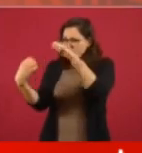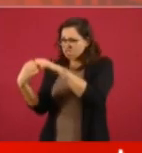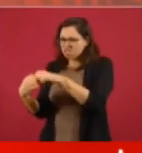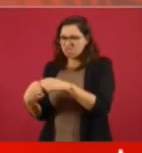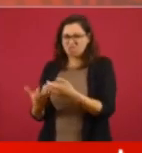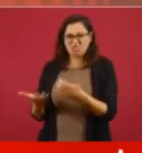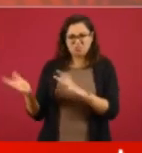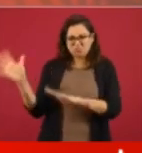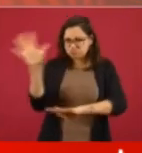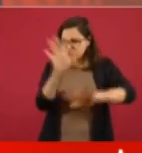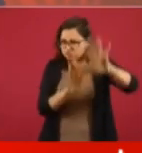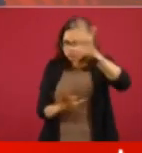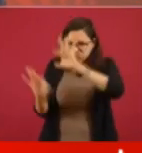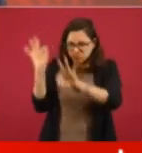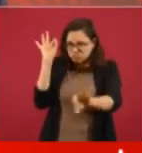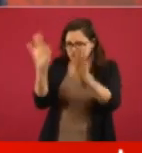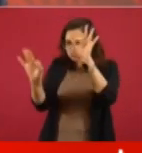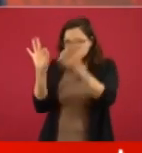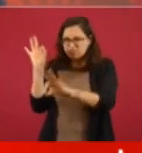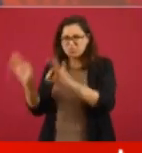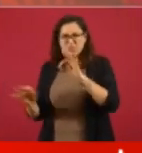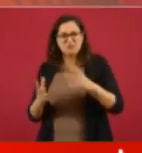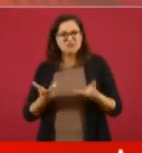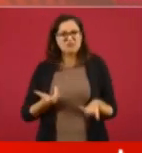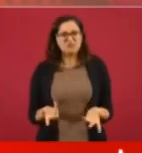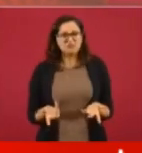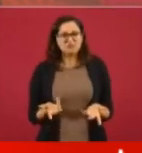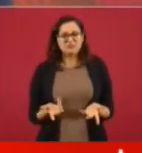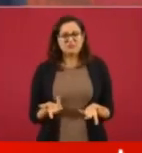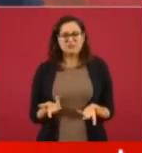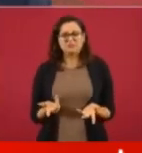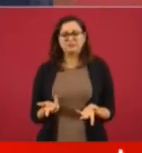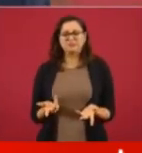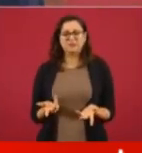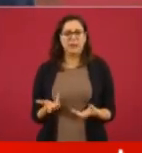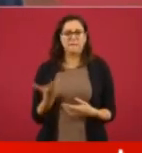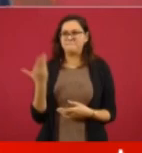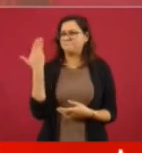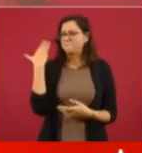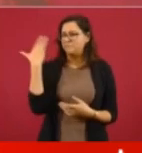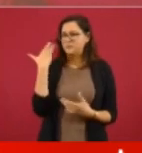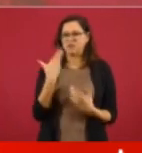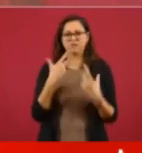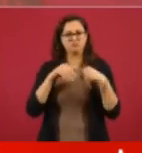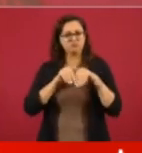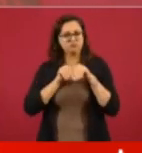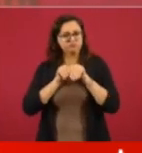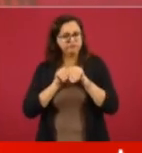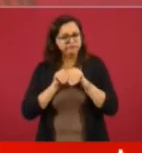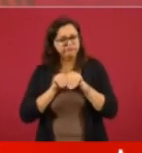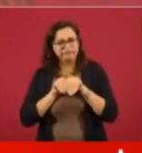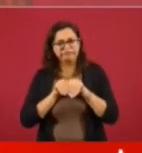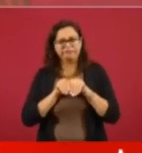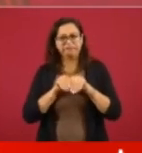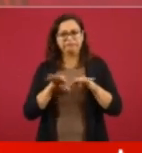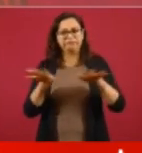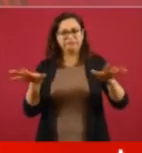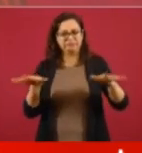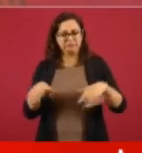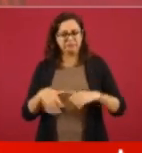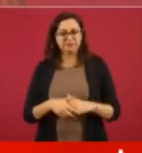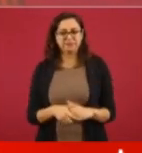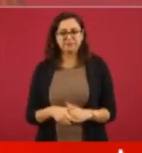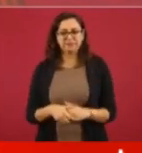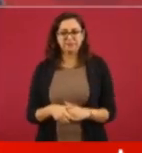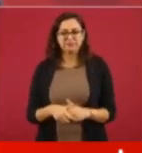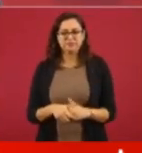poco, hace poco dieron a conocer de que se le perseguía o